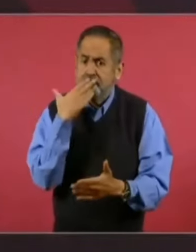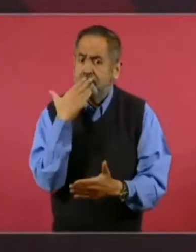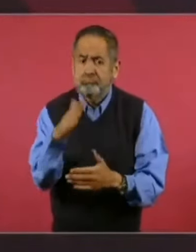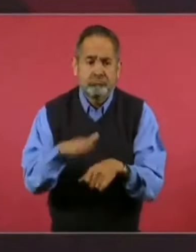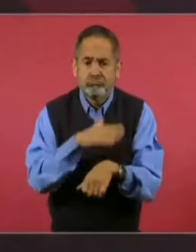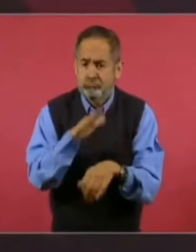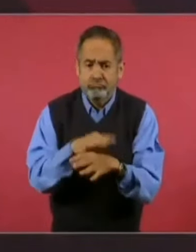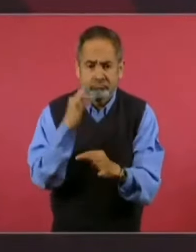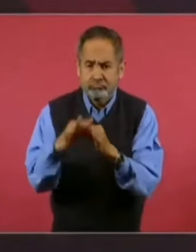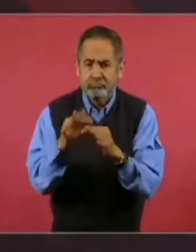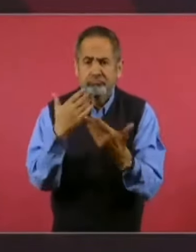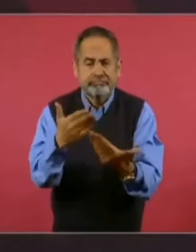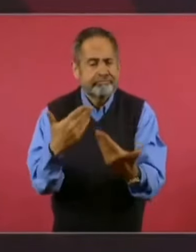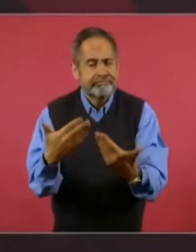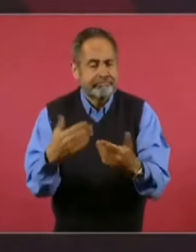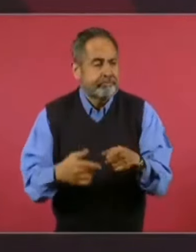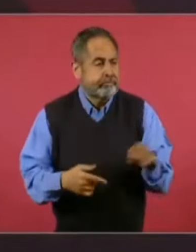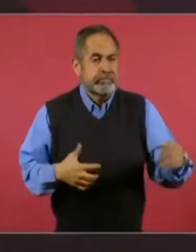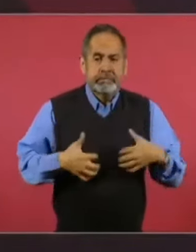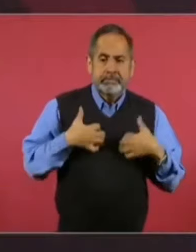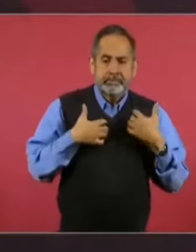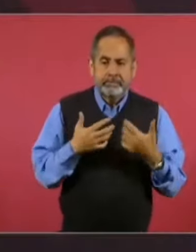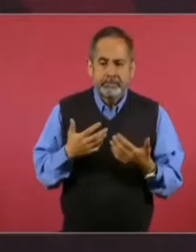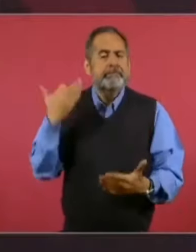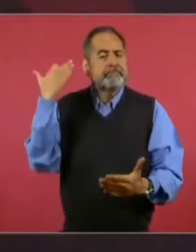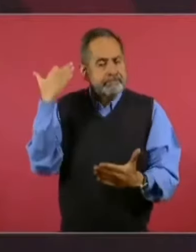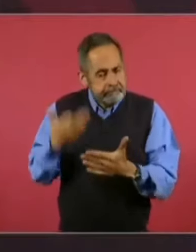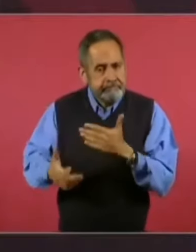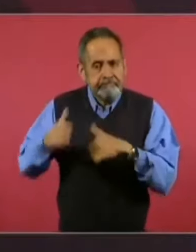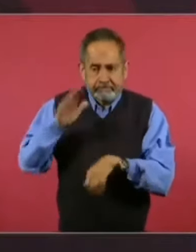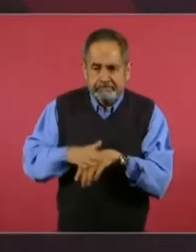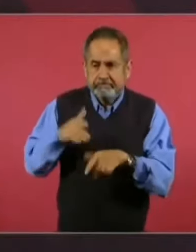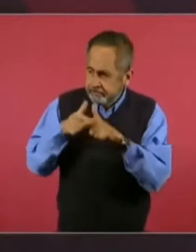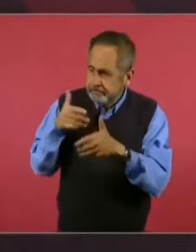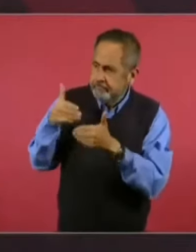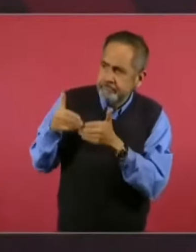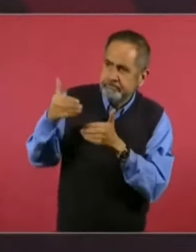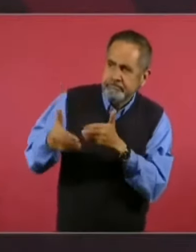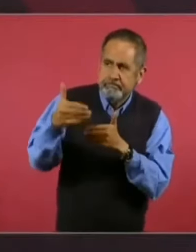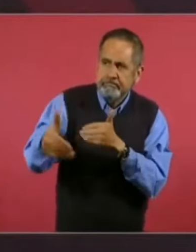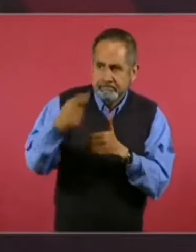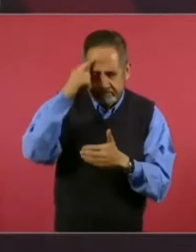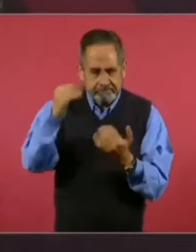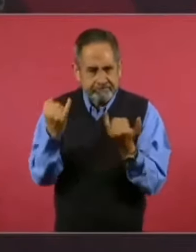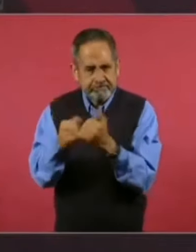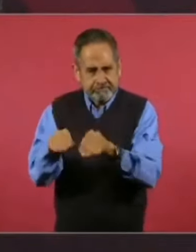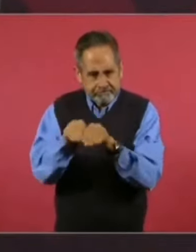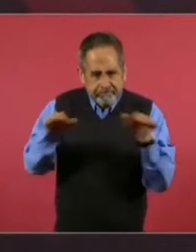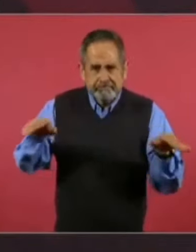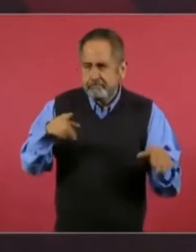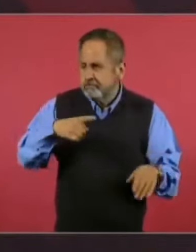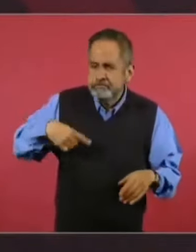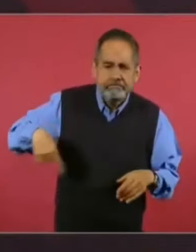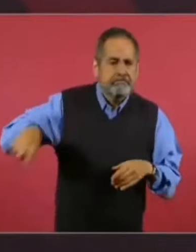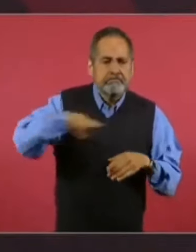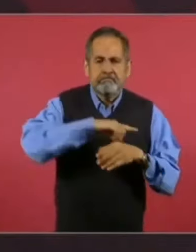porque va a hacer falta seguir avanzando en la democratización de los medios,